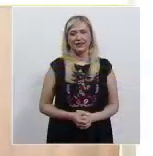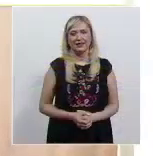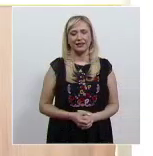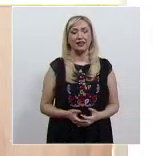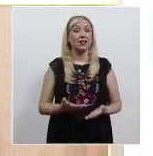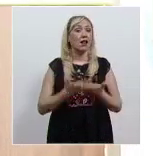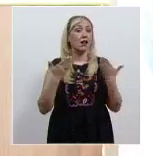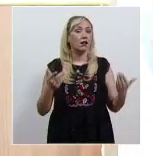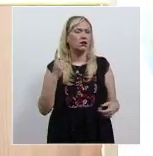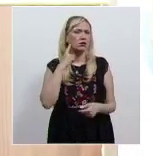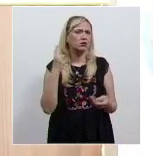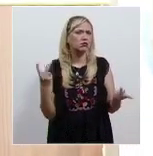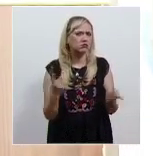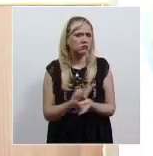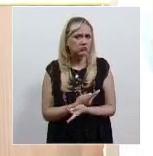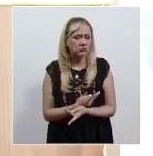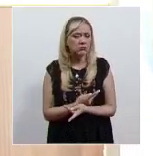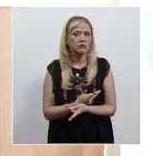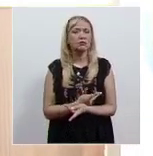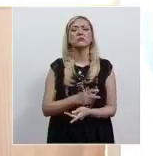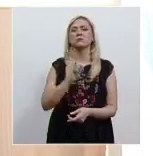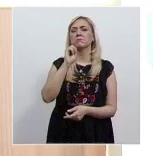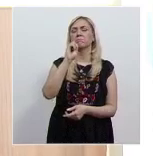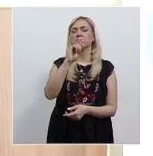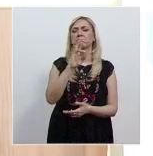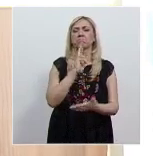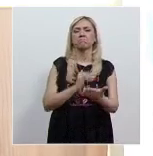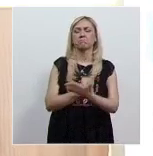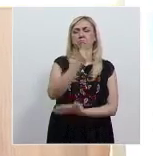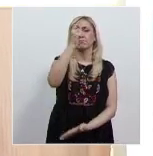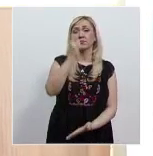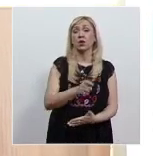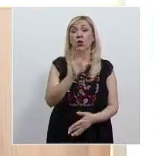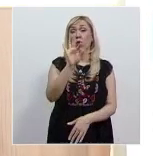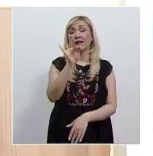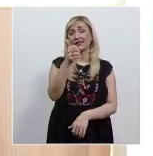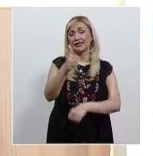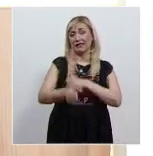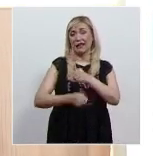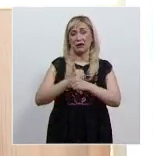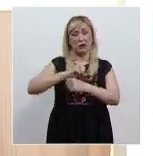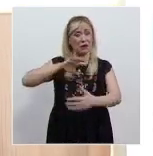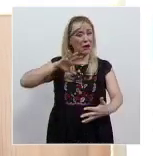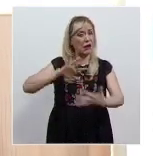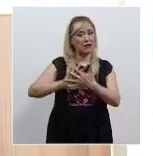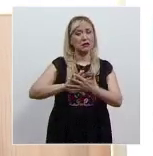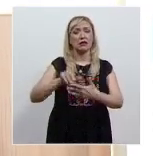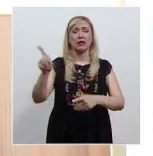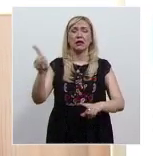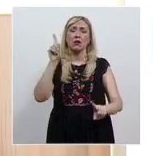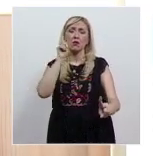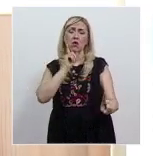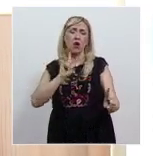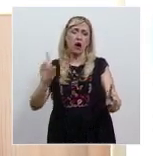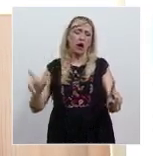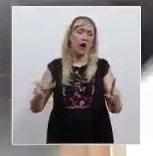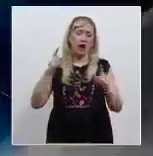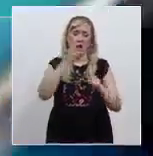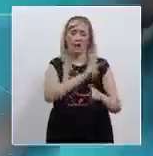Al regresar, ratifican sentencia de cuarenta y seis años de prisión a agresor de mujer con ácido.